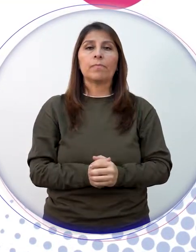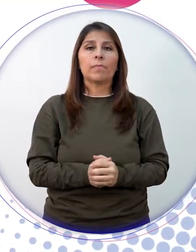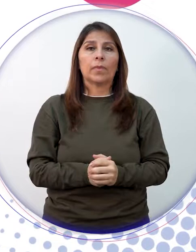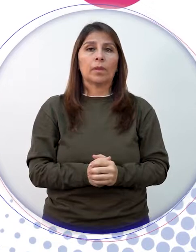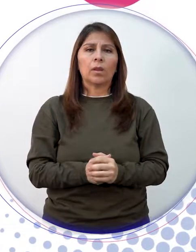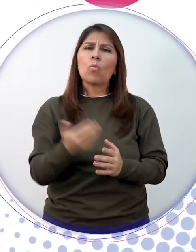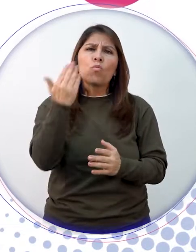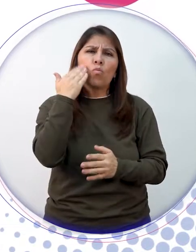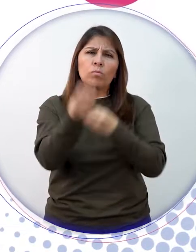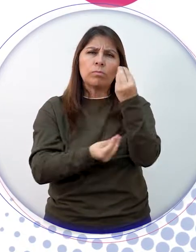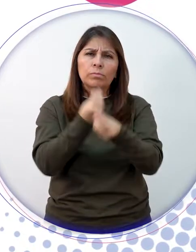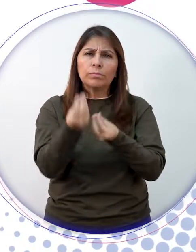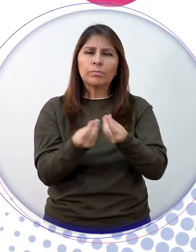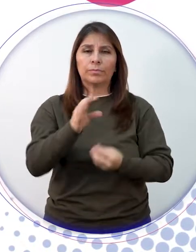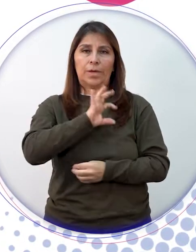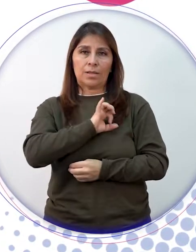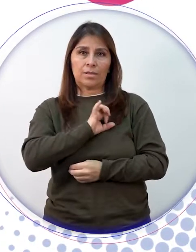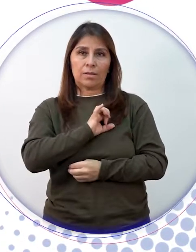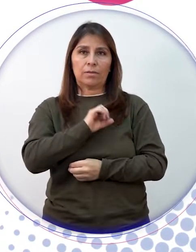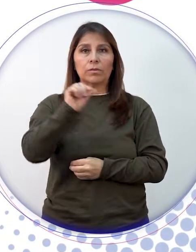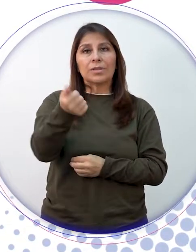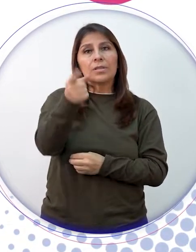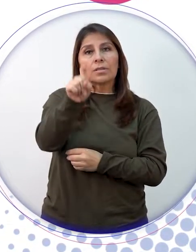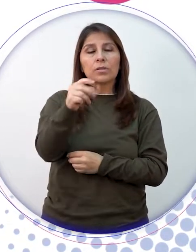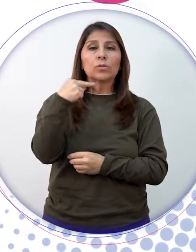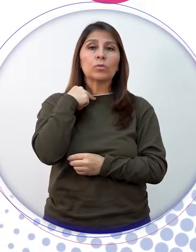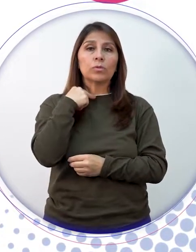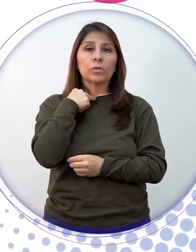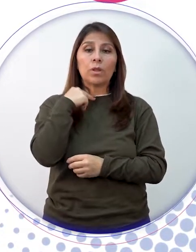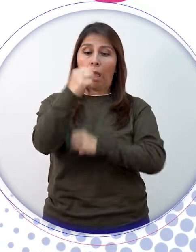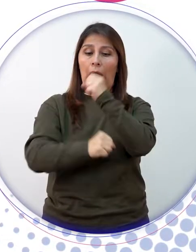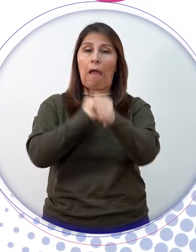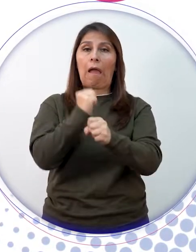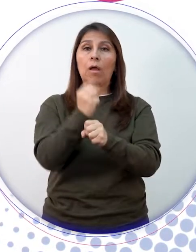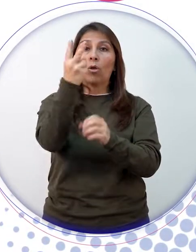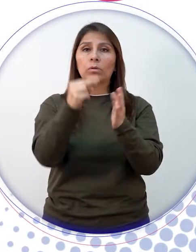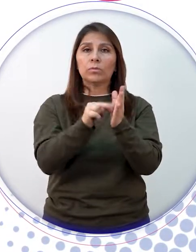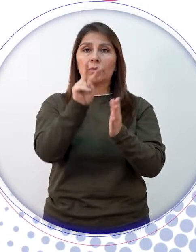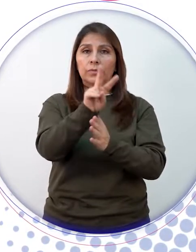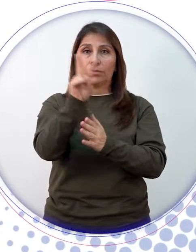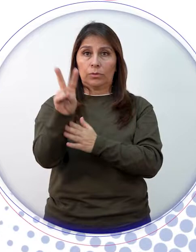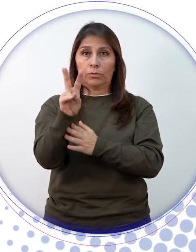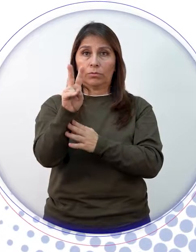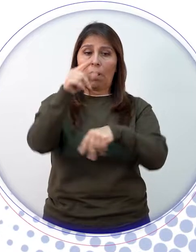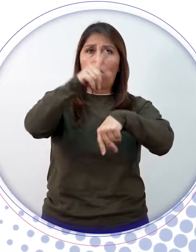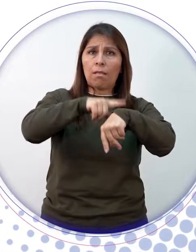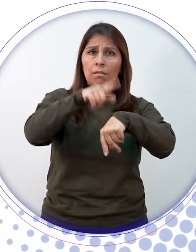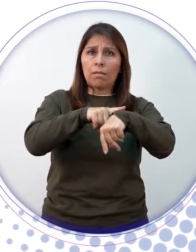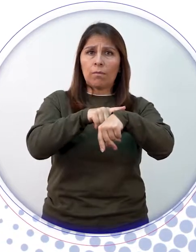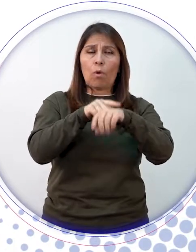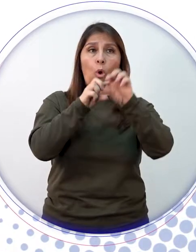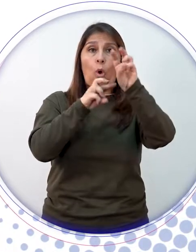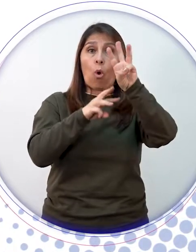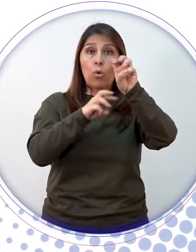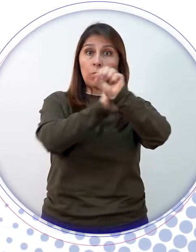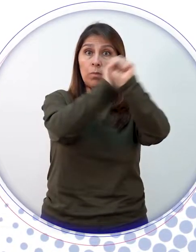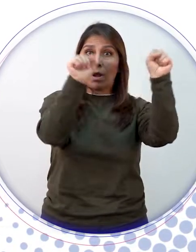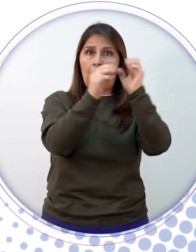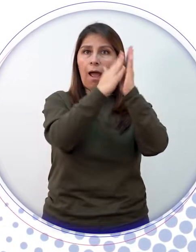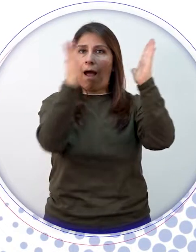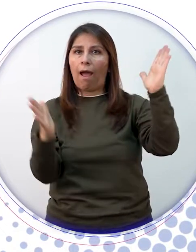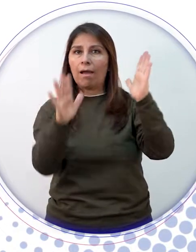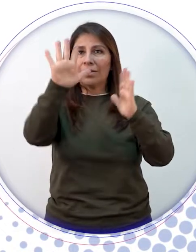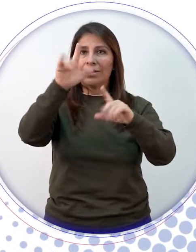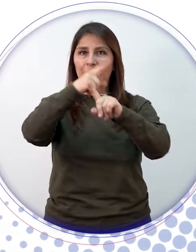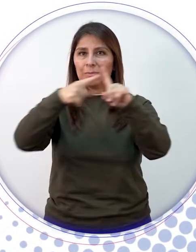Esta se realizará el sábado 19 de noviembre de 2022 entre 8 y 30 de la mañana y 5 y 30 de la tarde